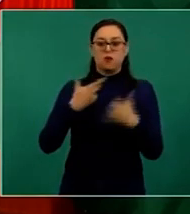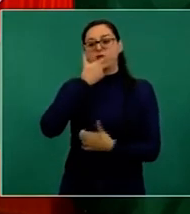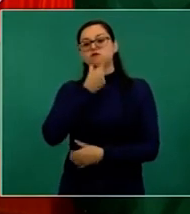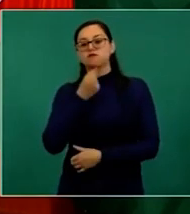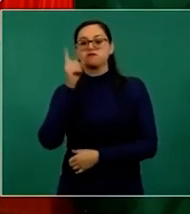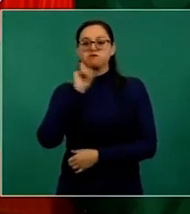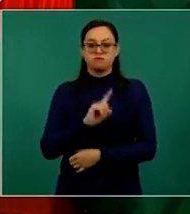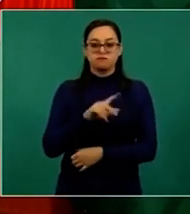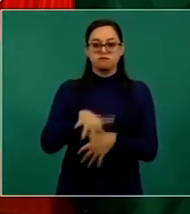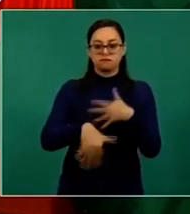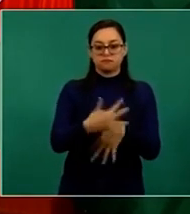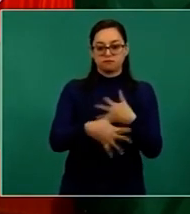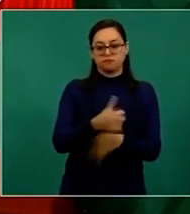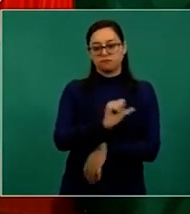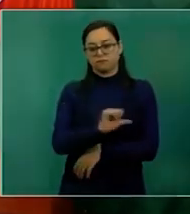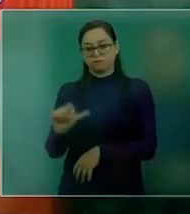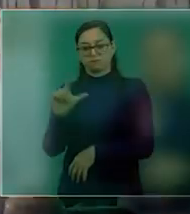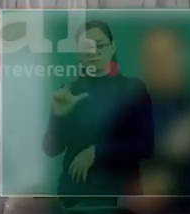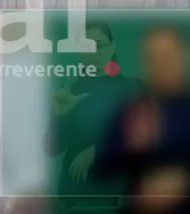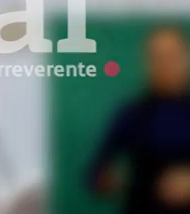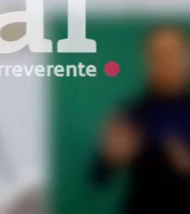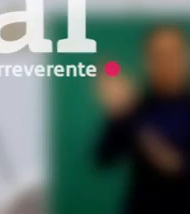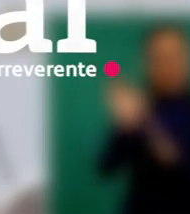mujeres de 15 a 17 años.